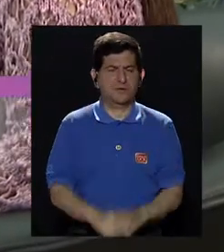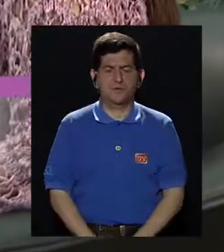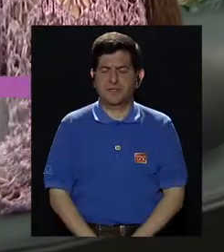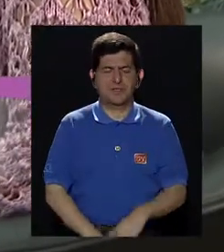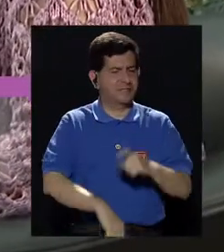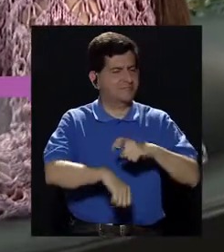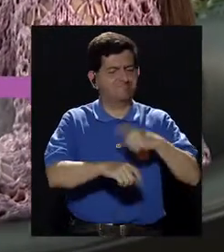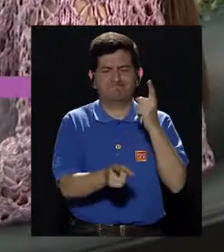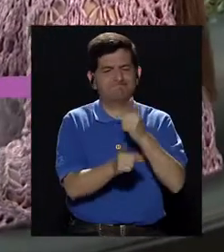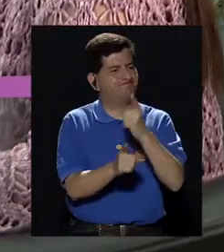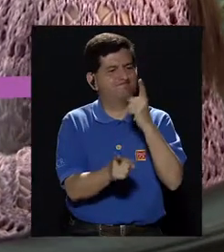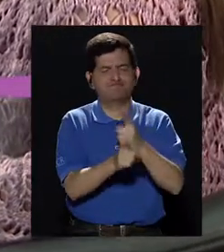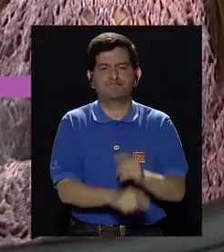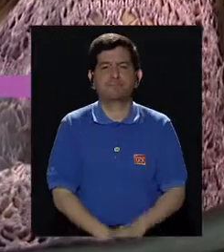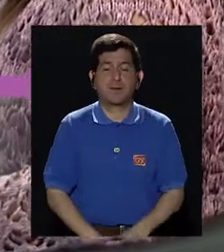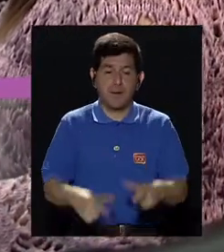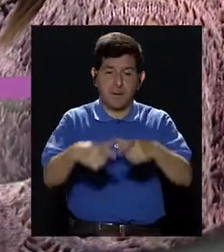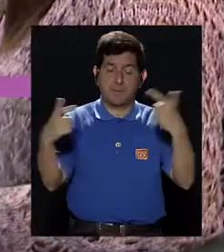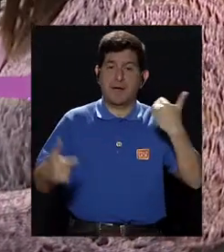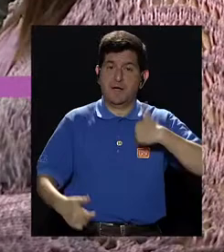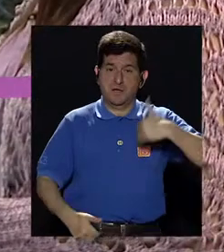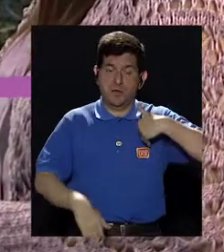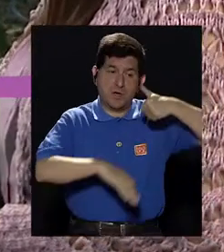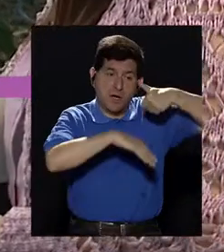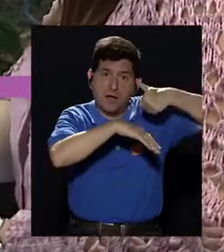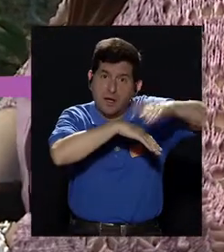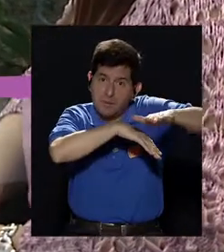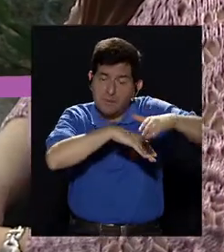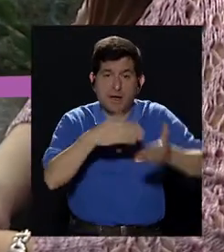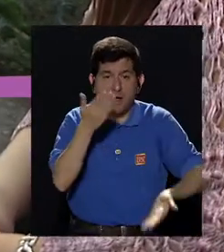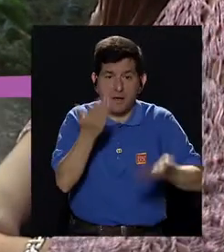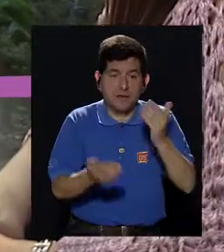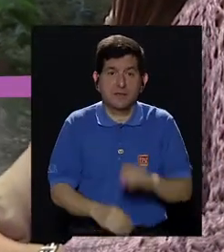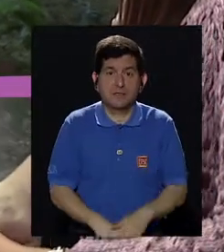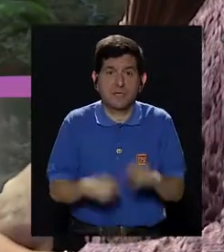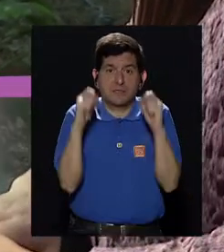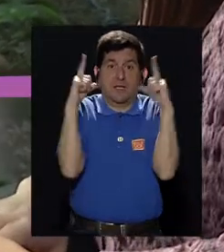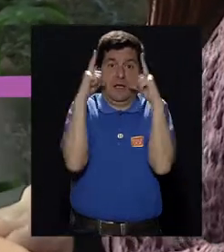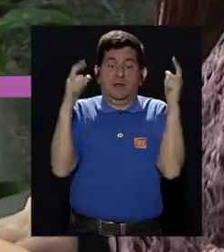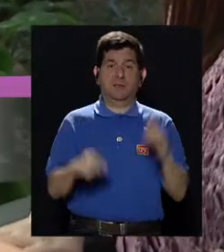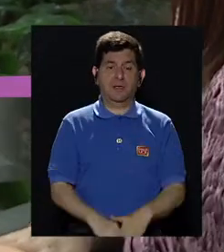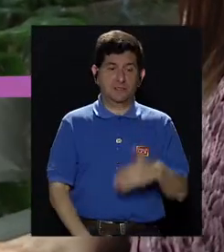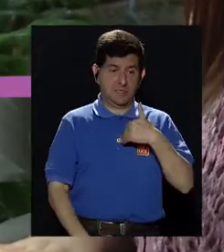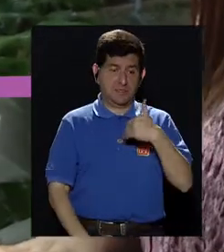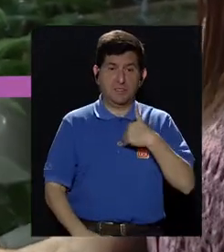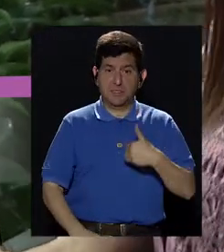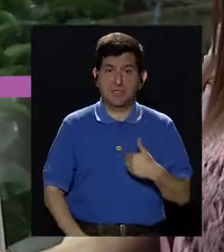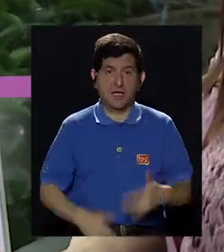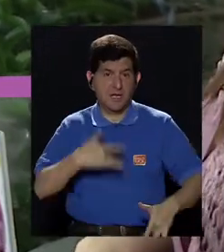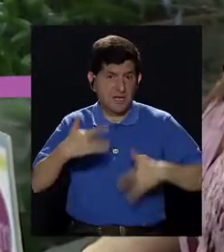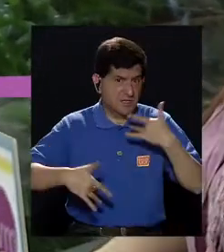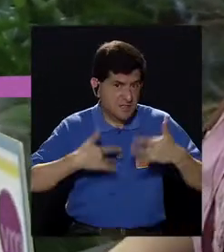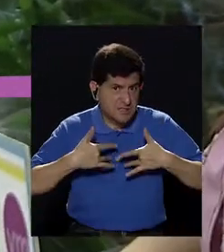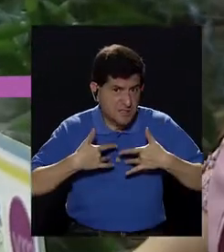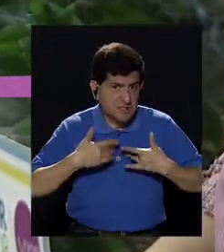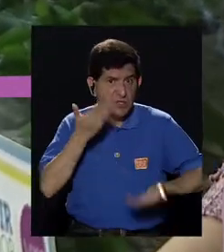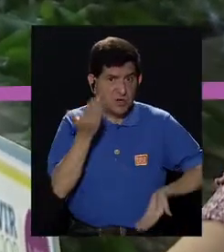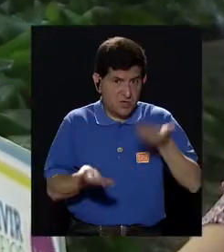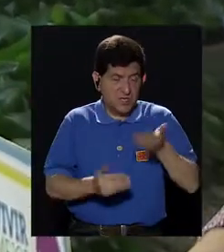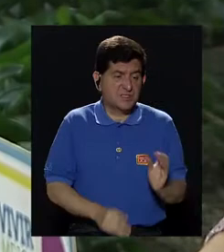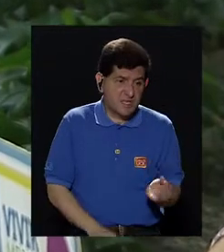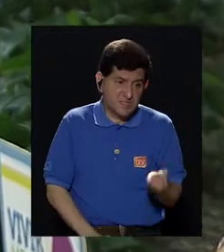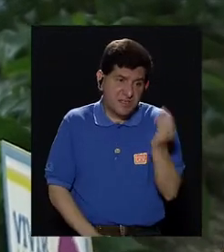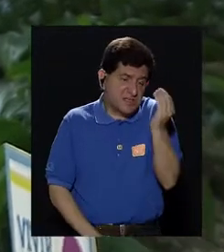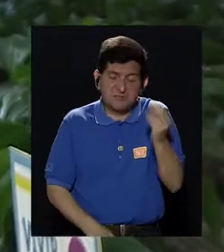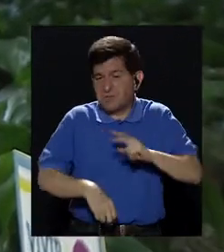a llegar a tiempo. Y a la mayoría de los hombres los mandaríamos a alarmarse, porque si tienen molestias, generalmente va a ser por